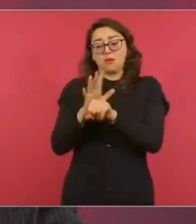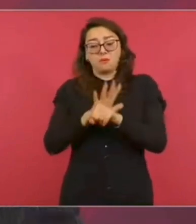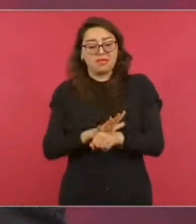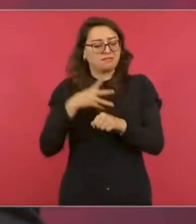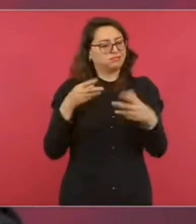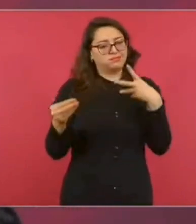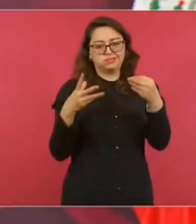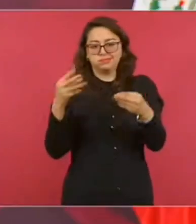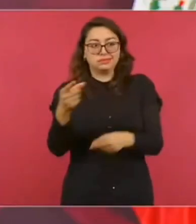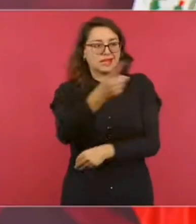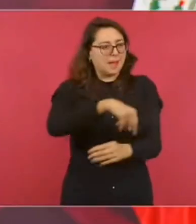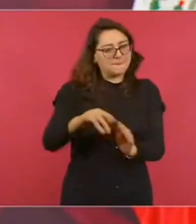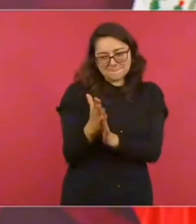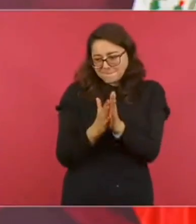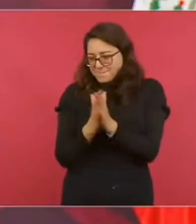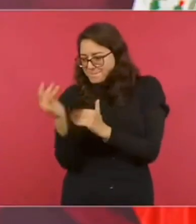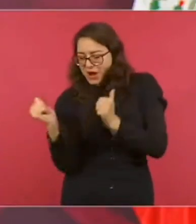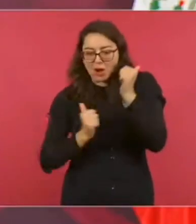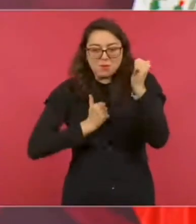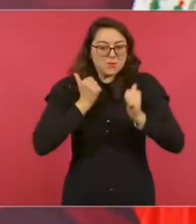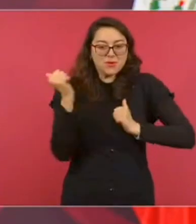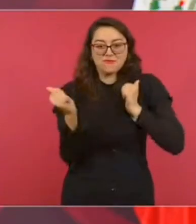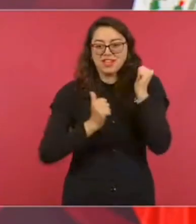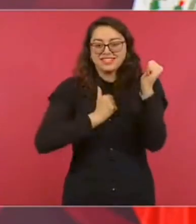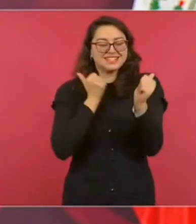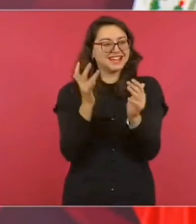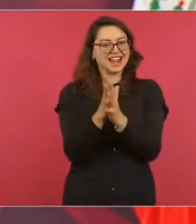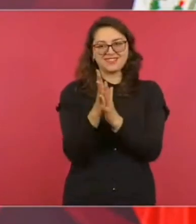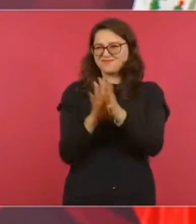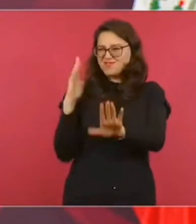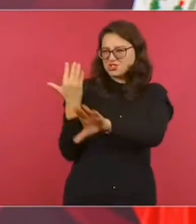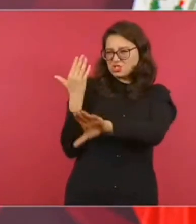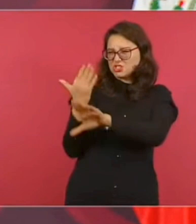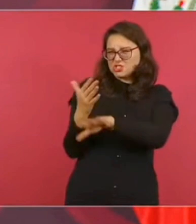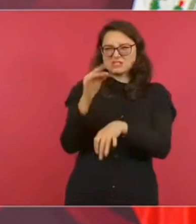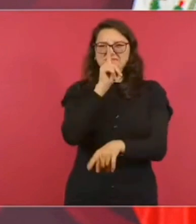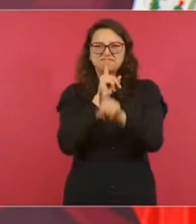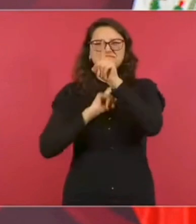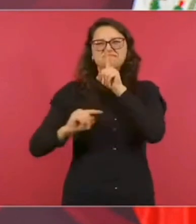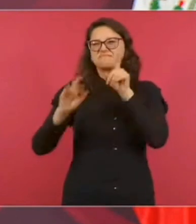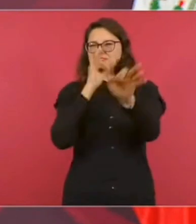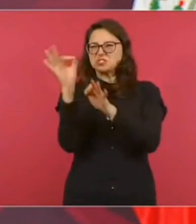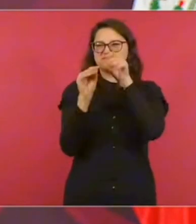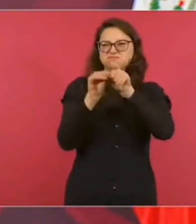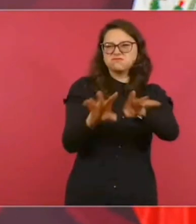que en vez de ayudar se dedican a